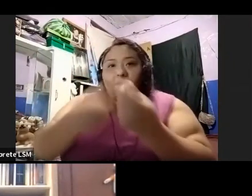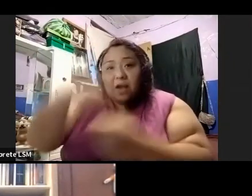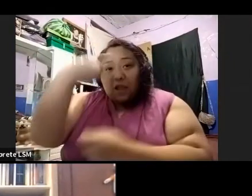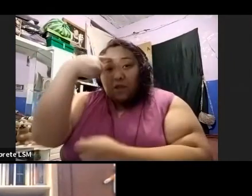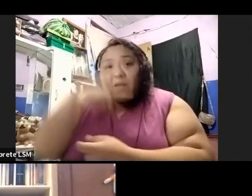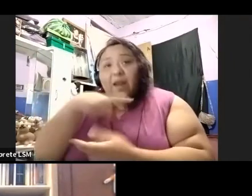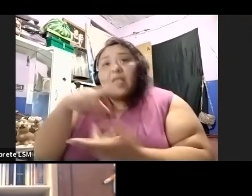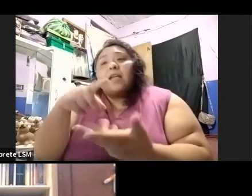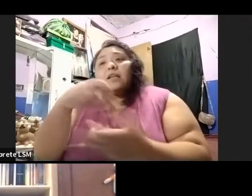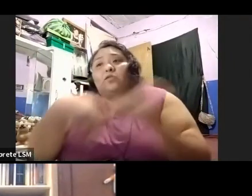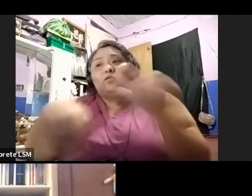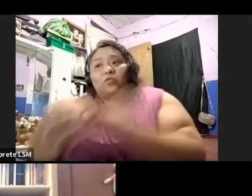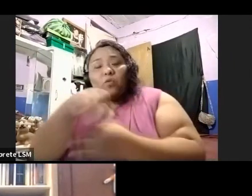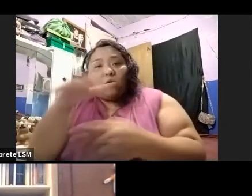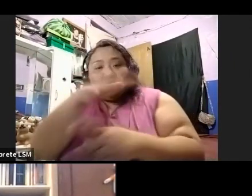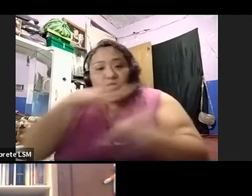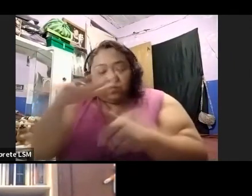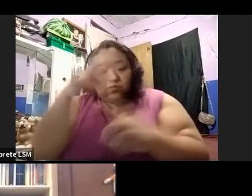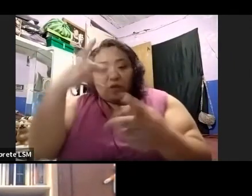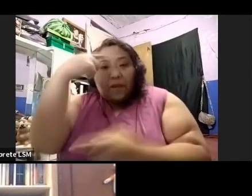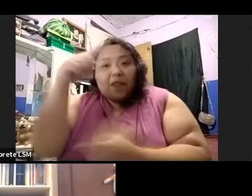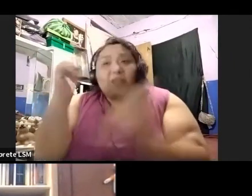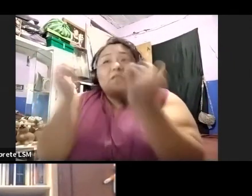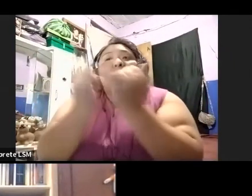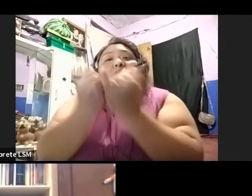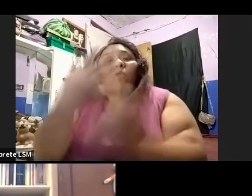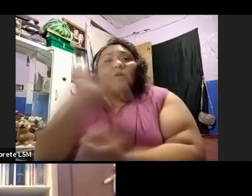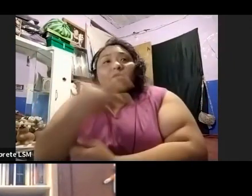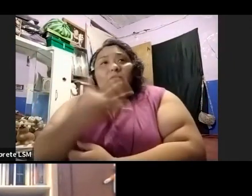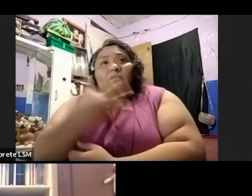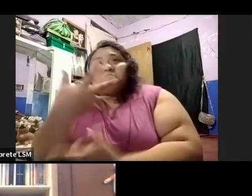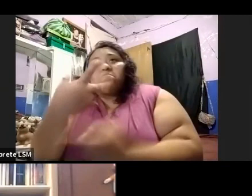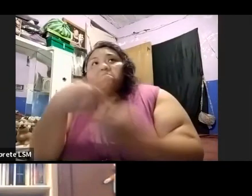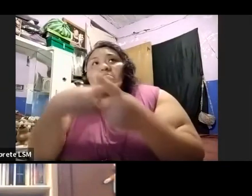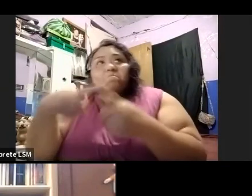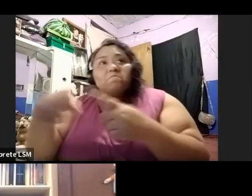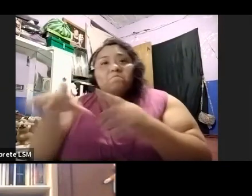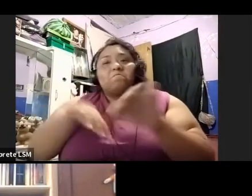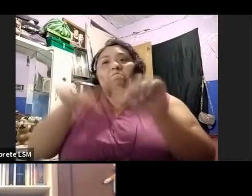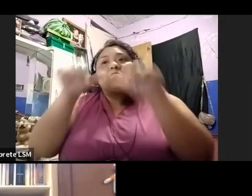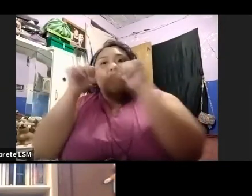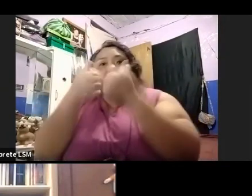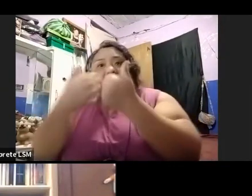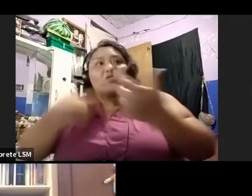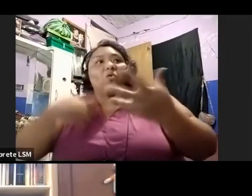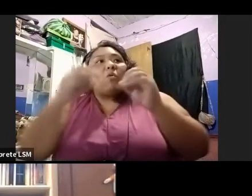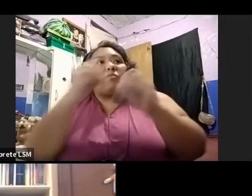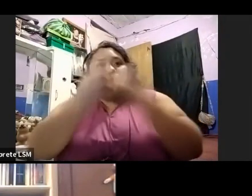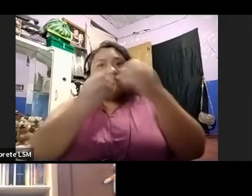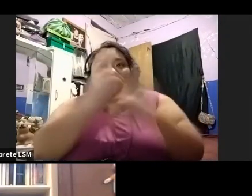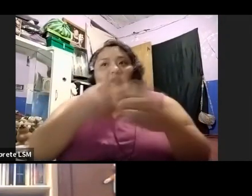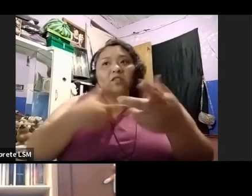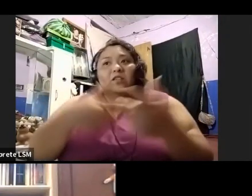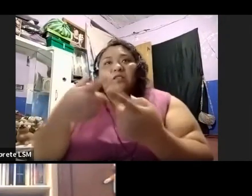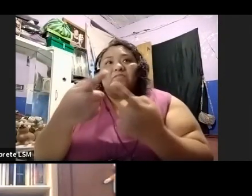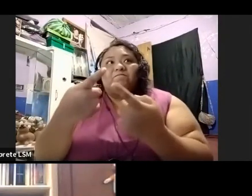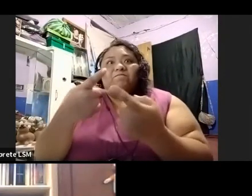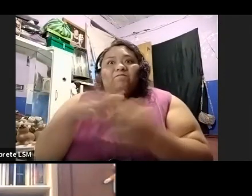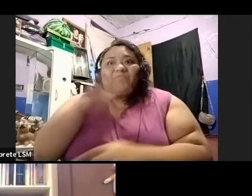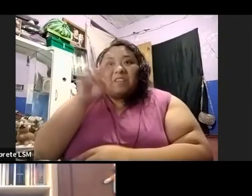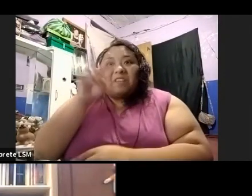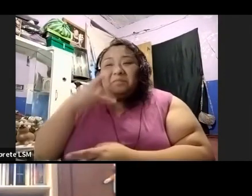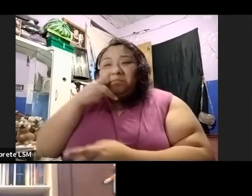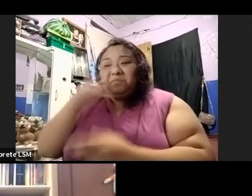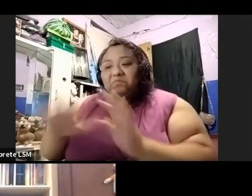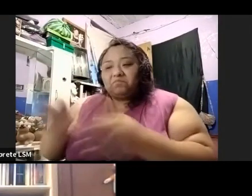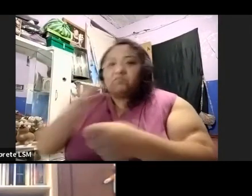También hemos hecho, hemos tenido colaboración con algunas organizaciones que si bien por la pandemia no pudimos entregarlas de manera personal,